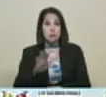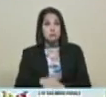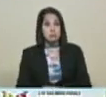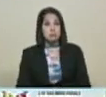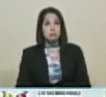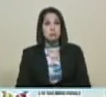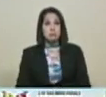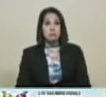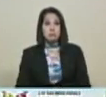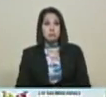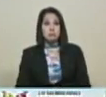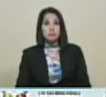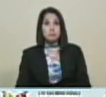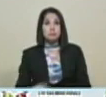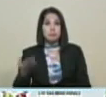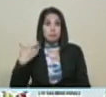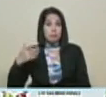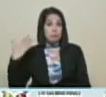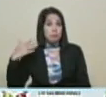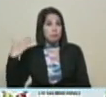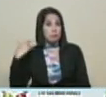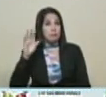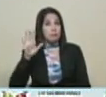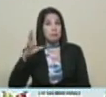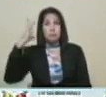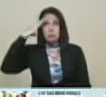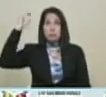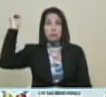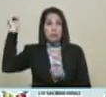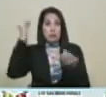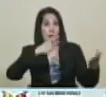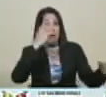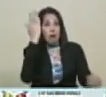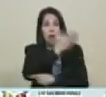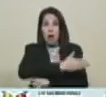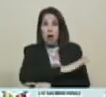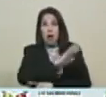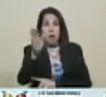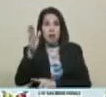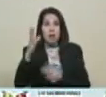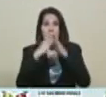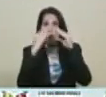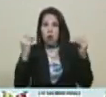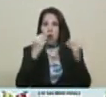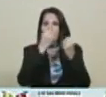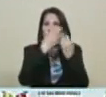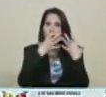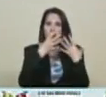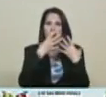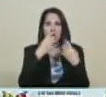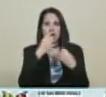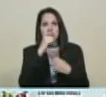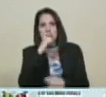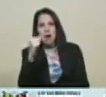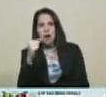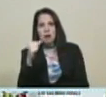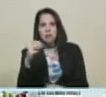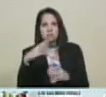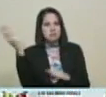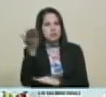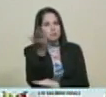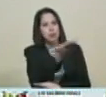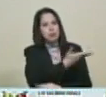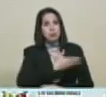Porque así fue en Sodoma y Gomorra. Dios mandó el castigo y pagaron justos por pecadores en Sodoma y Gomorra.